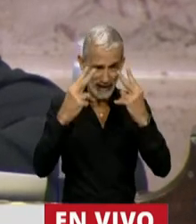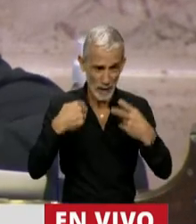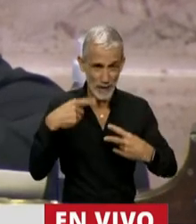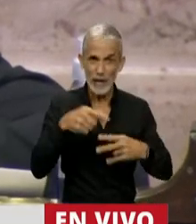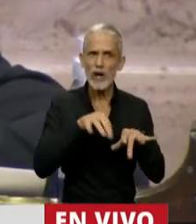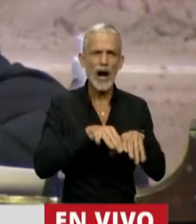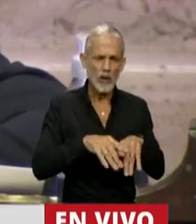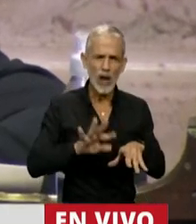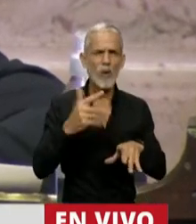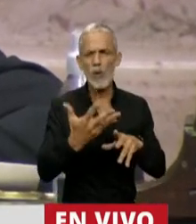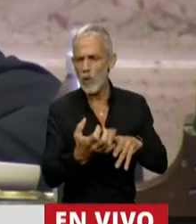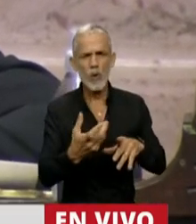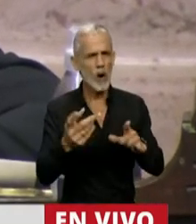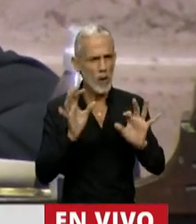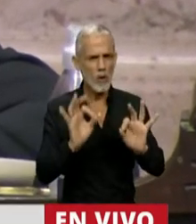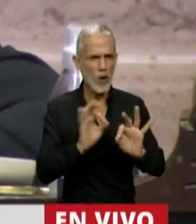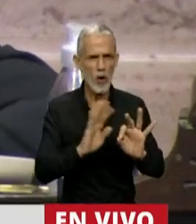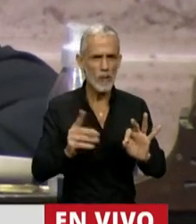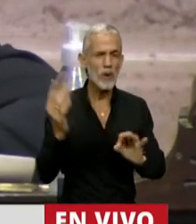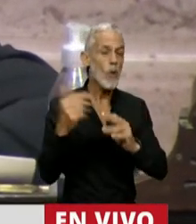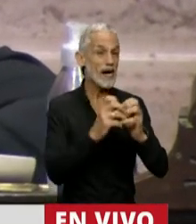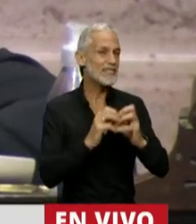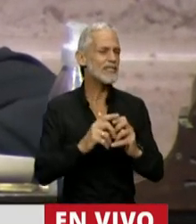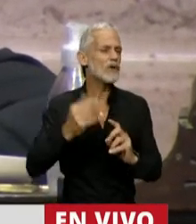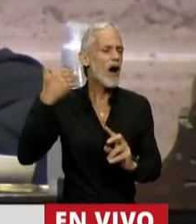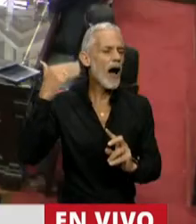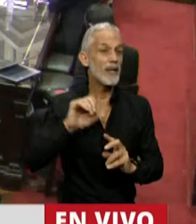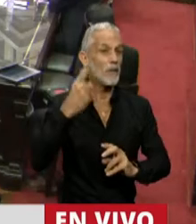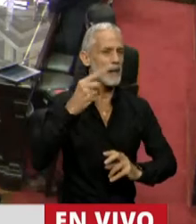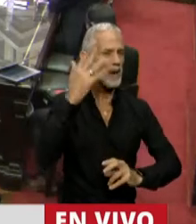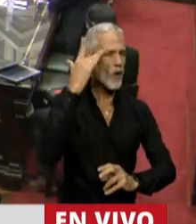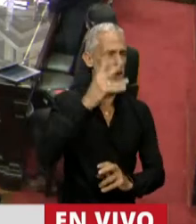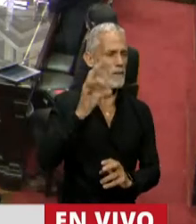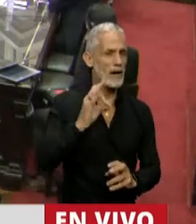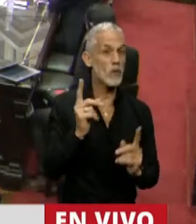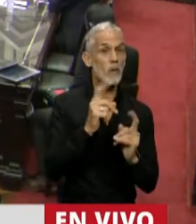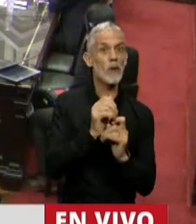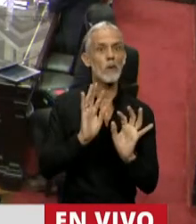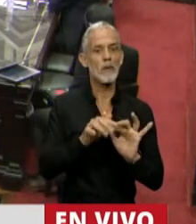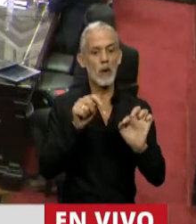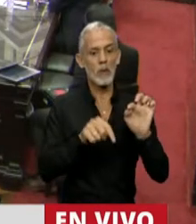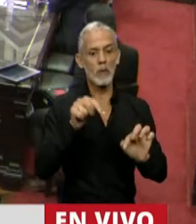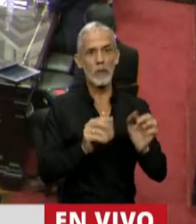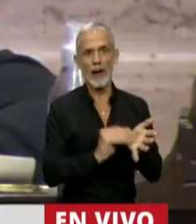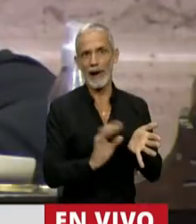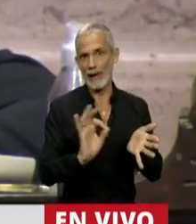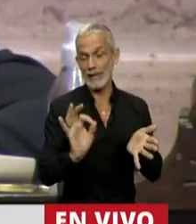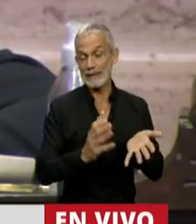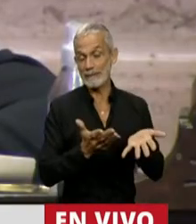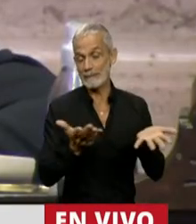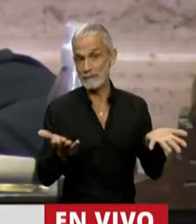registra todo más allá de que hubo sesiones, específicamente la del 1 de marzo, donde tuvimos problemas con algunas cosas que no figuraban en